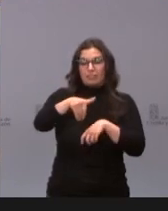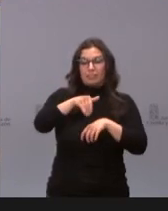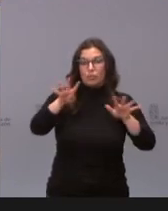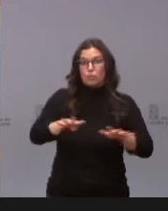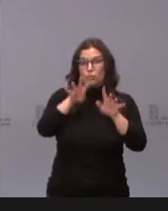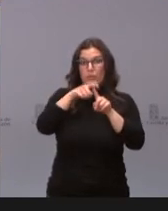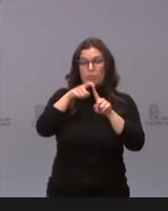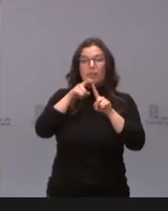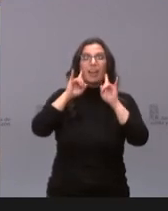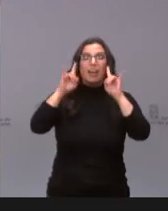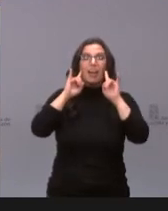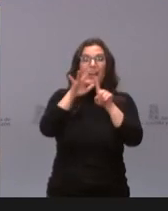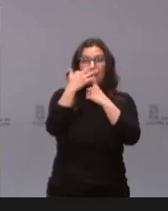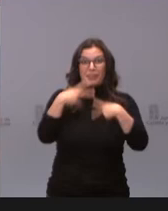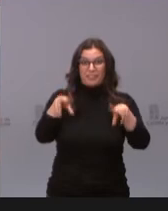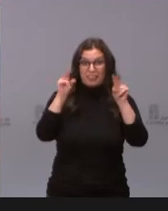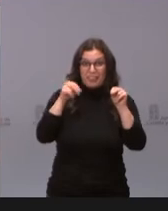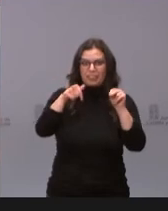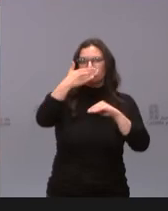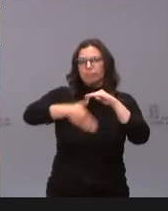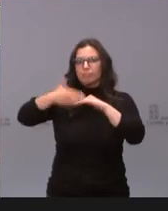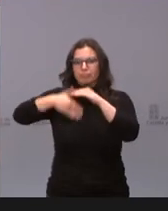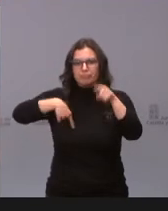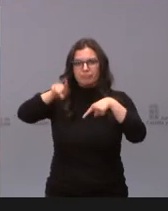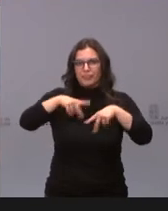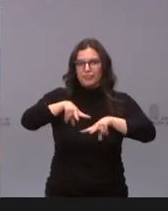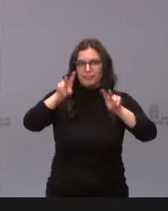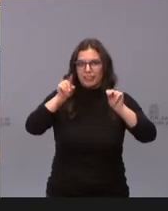con las restricciones de movilidad.